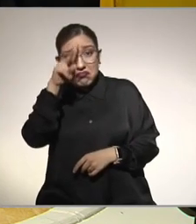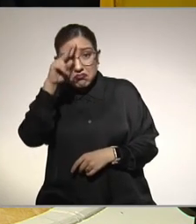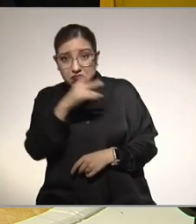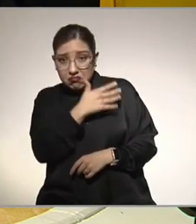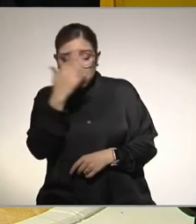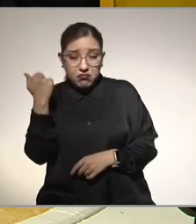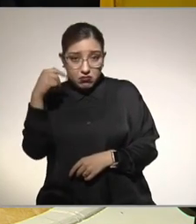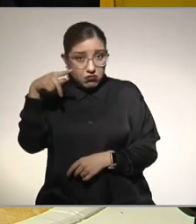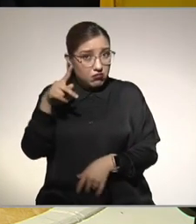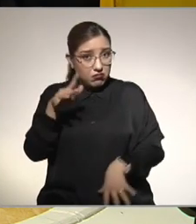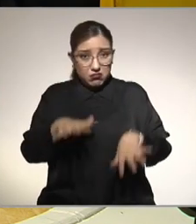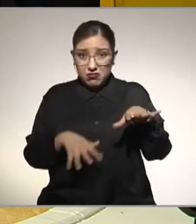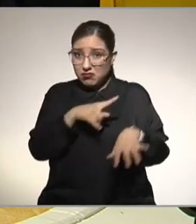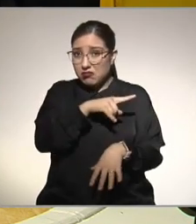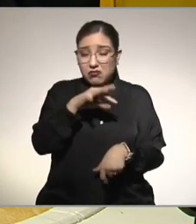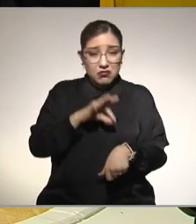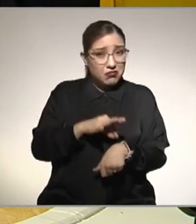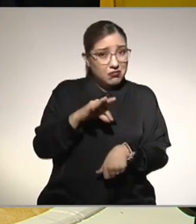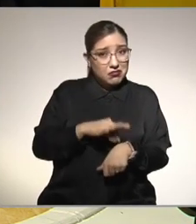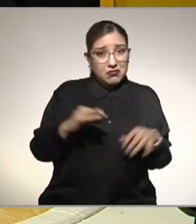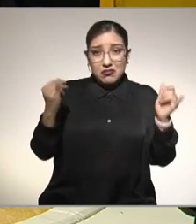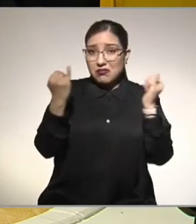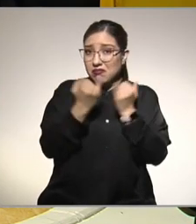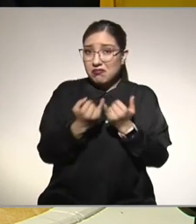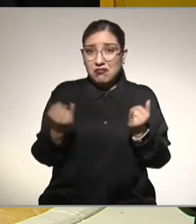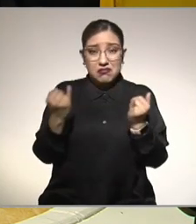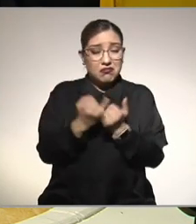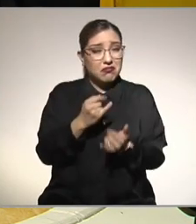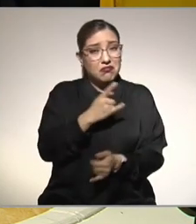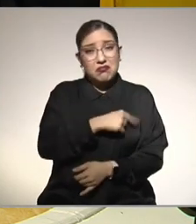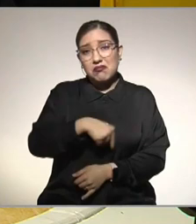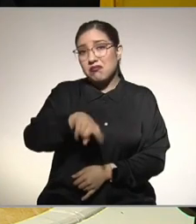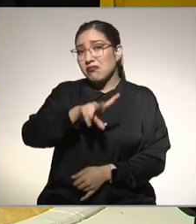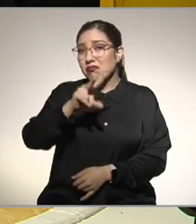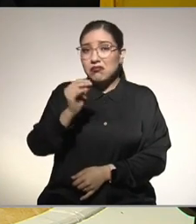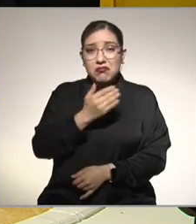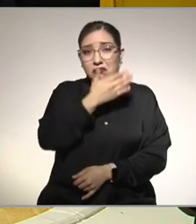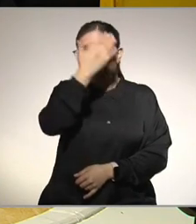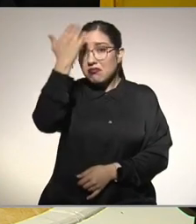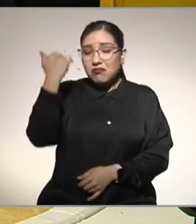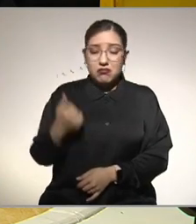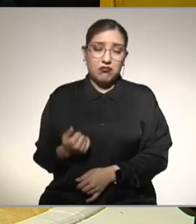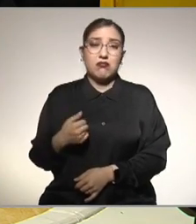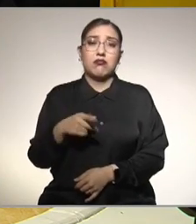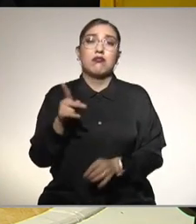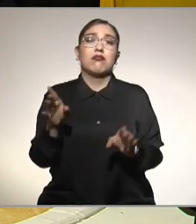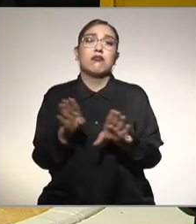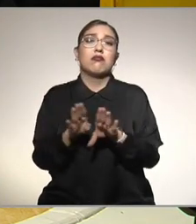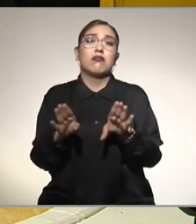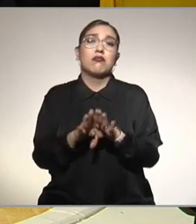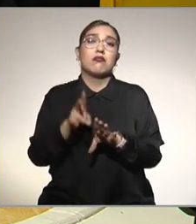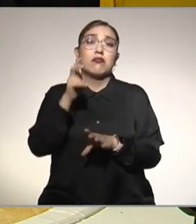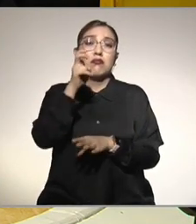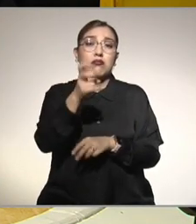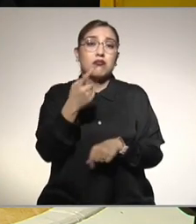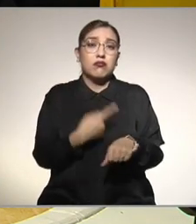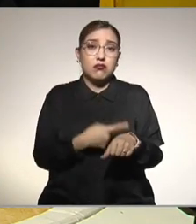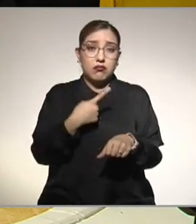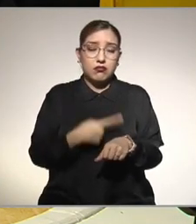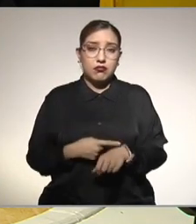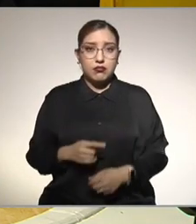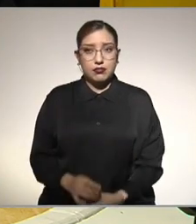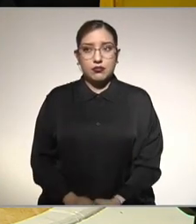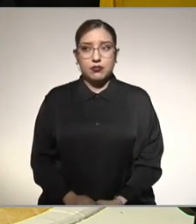tampoco lo sospechan, entonces, no estamos detectándolos, estamos infradetectando la enfermedad y qué pasa con los médicos de primer